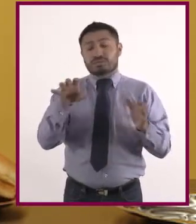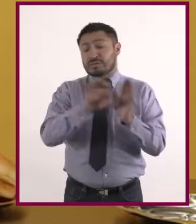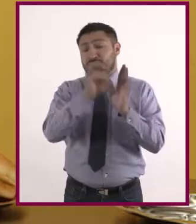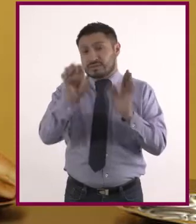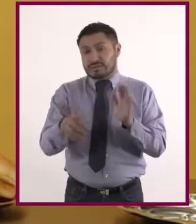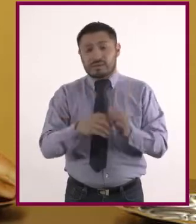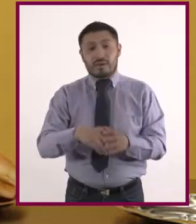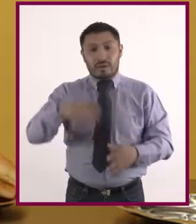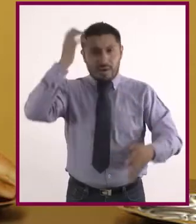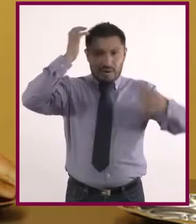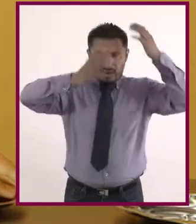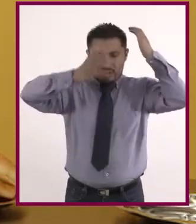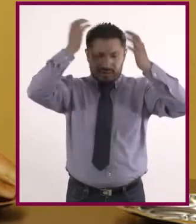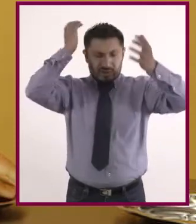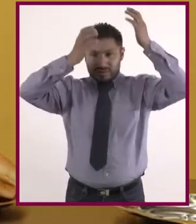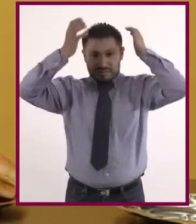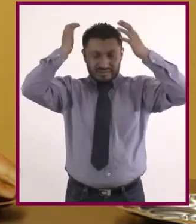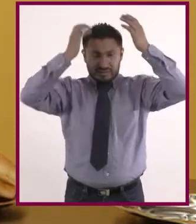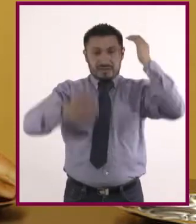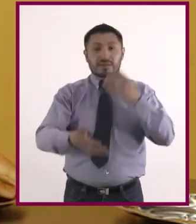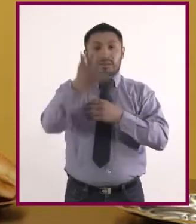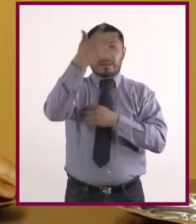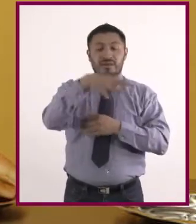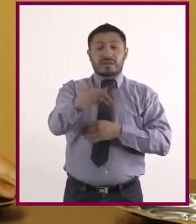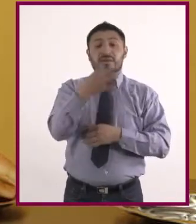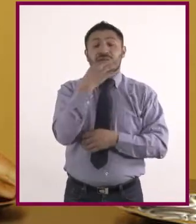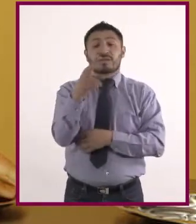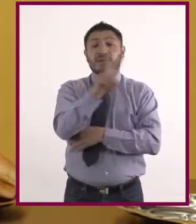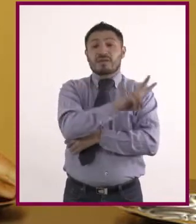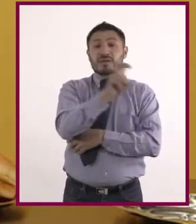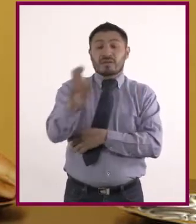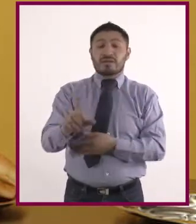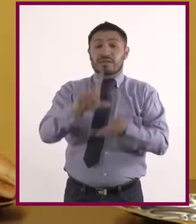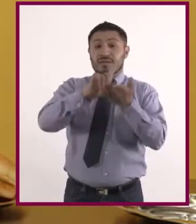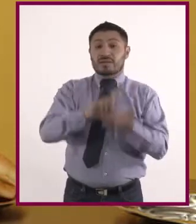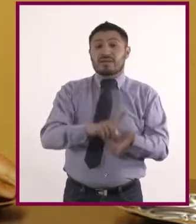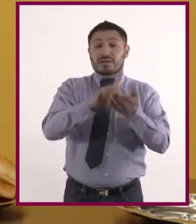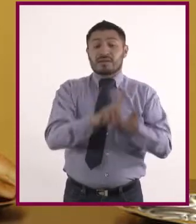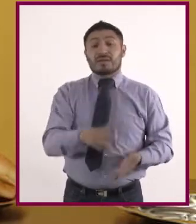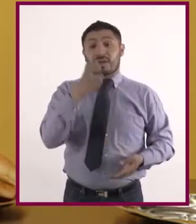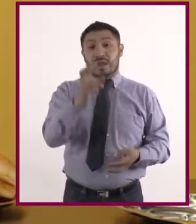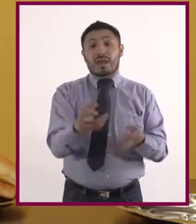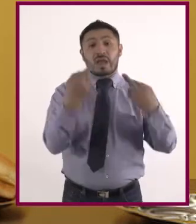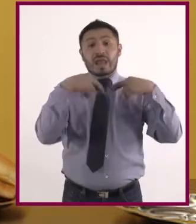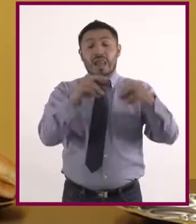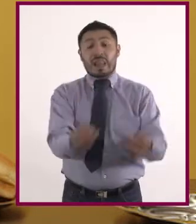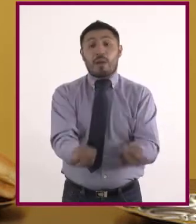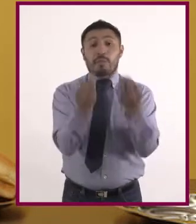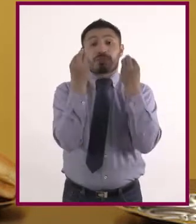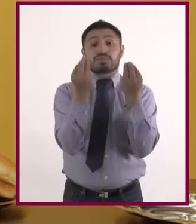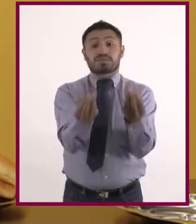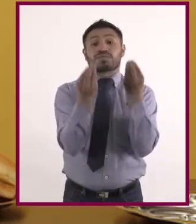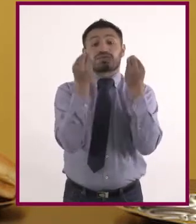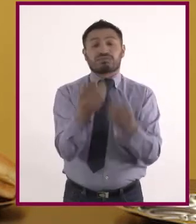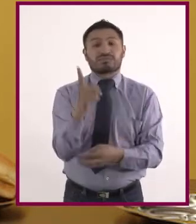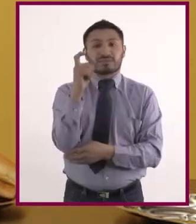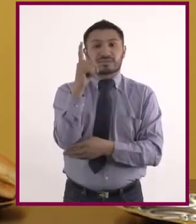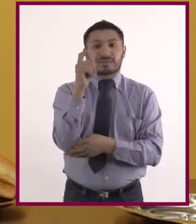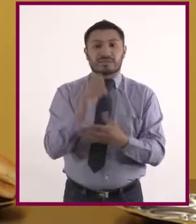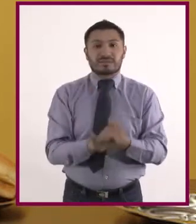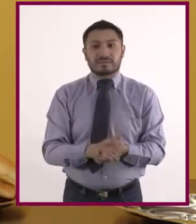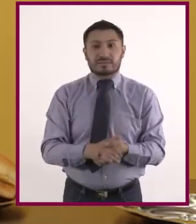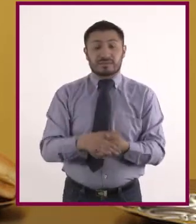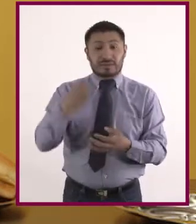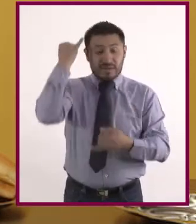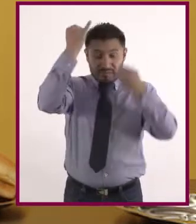ejemplo el bañarse bajo la regadera. Por 10 minutos se consume 200 litros y esto ya representa mucha agua desperdiciada. Imaginemos